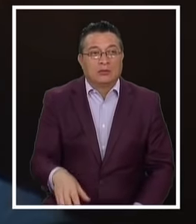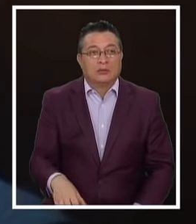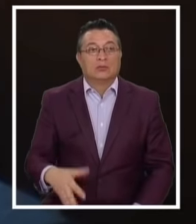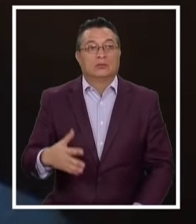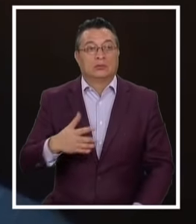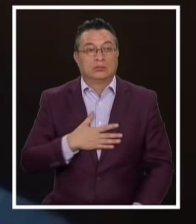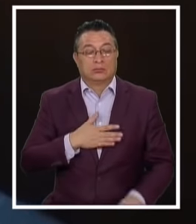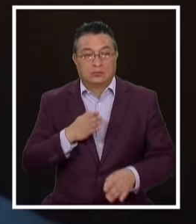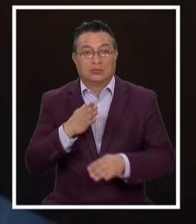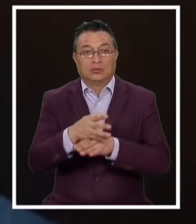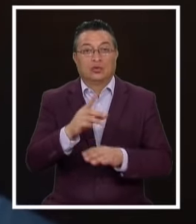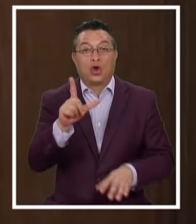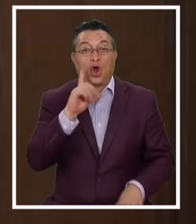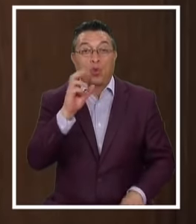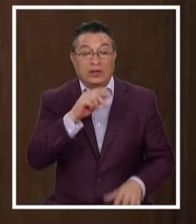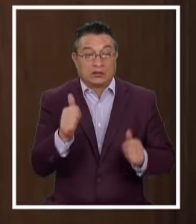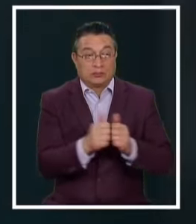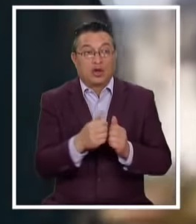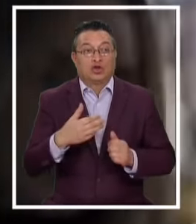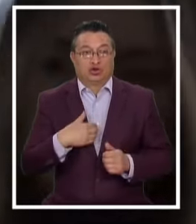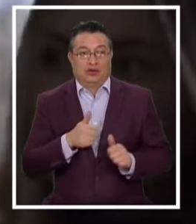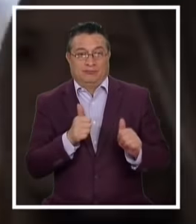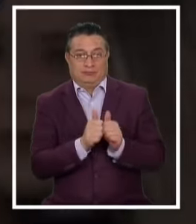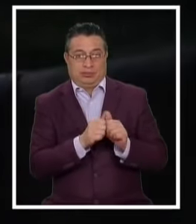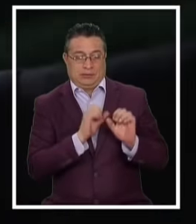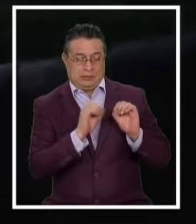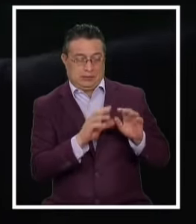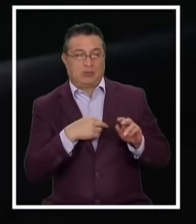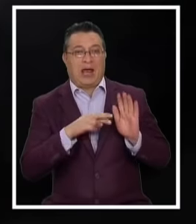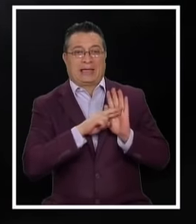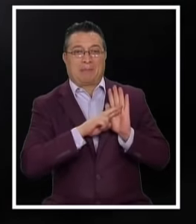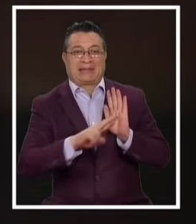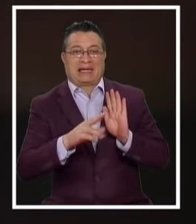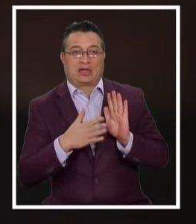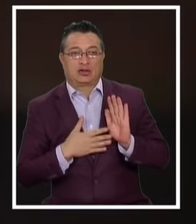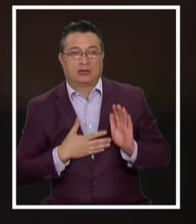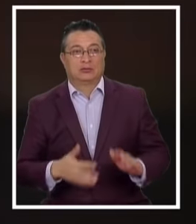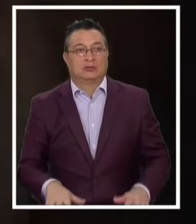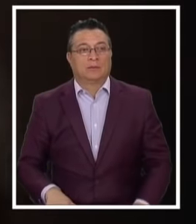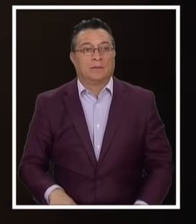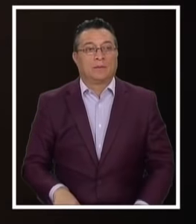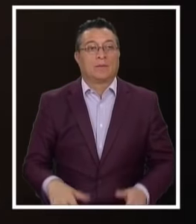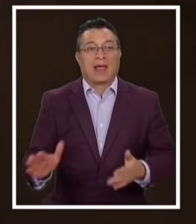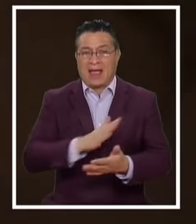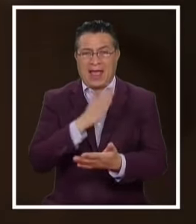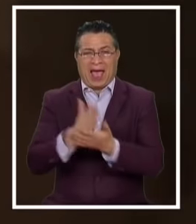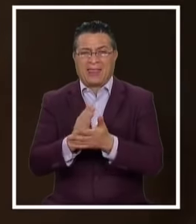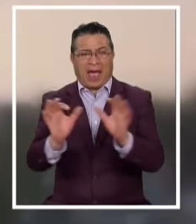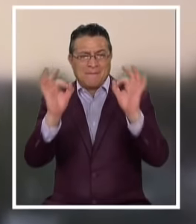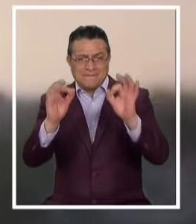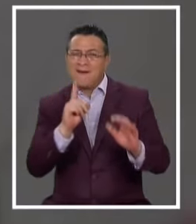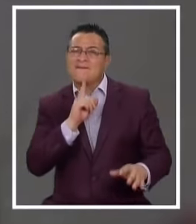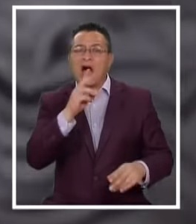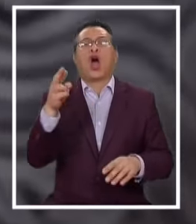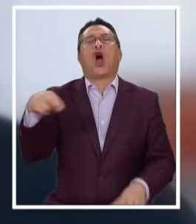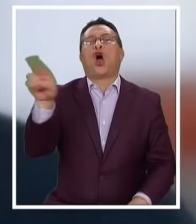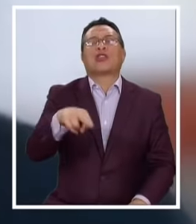Con Miki De gira Y le voy a convencer De ser su manager Hasta que quede Perfecto ¡Otra!